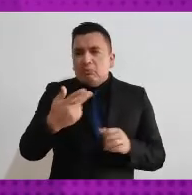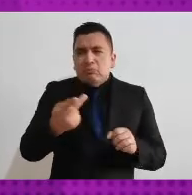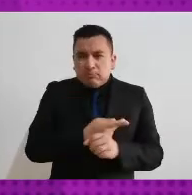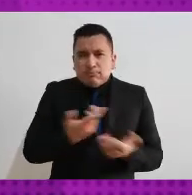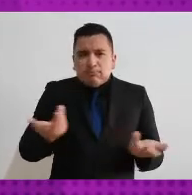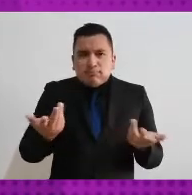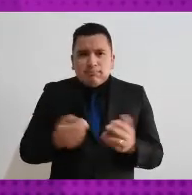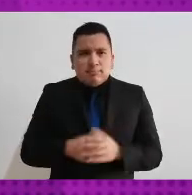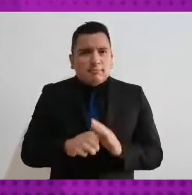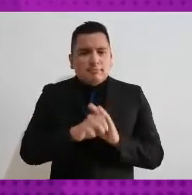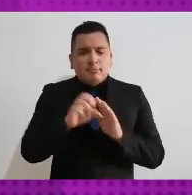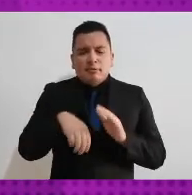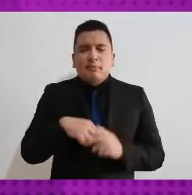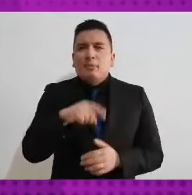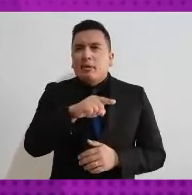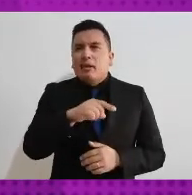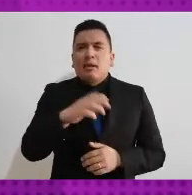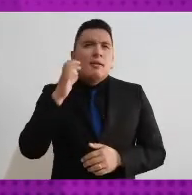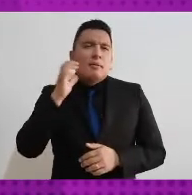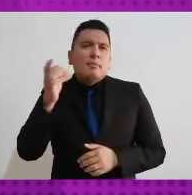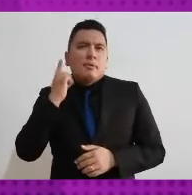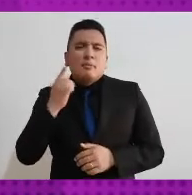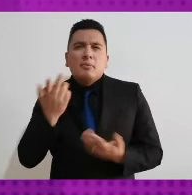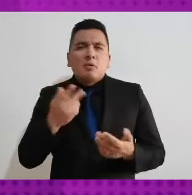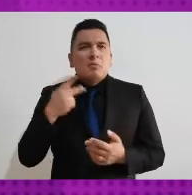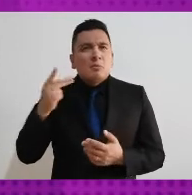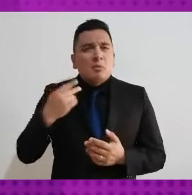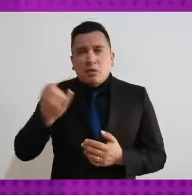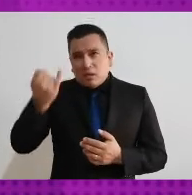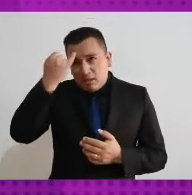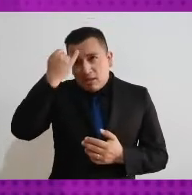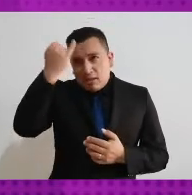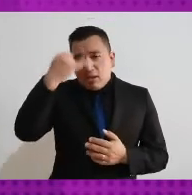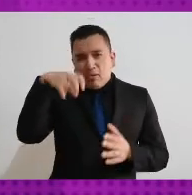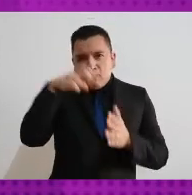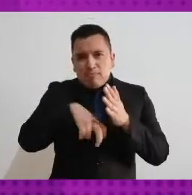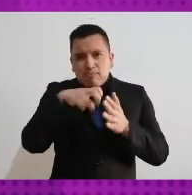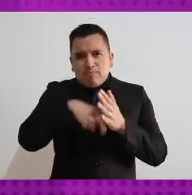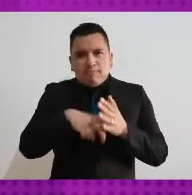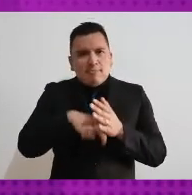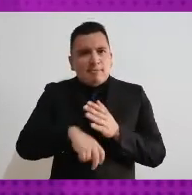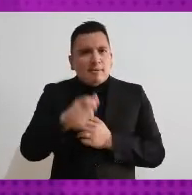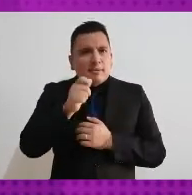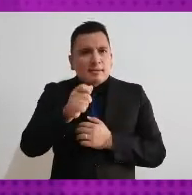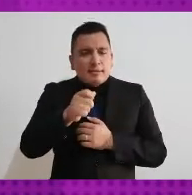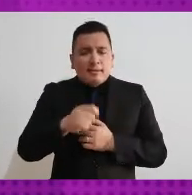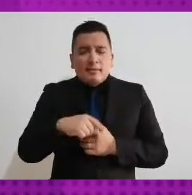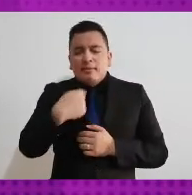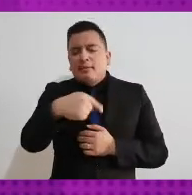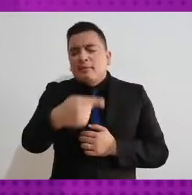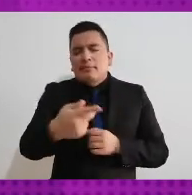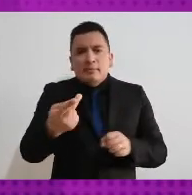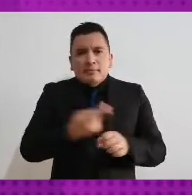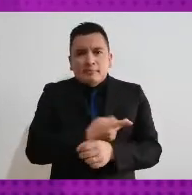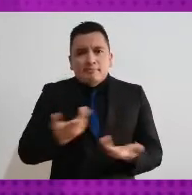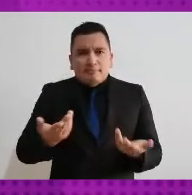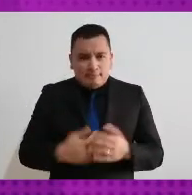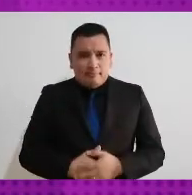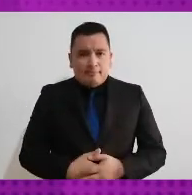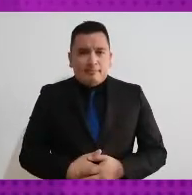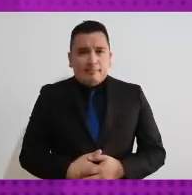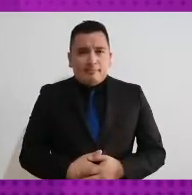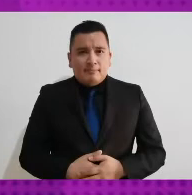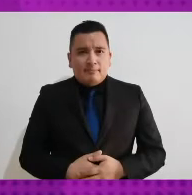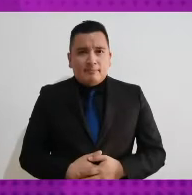en el caso de la Cámara de Diputados ¿qué acciones afirmativas optaron por implementar y cuál fue el resultado ya en la